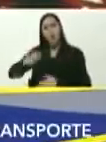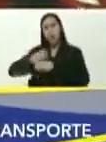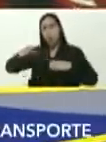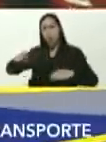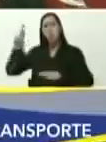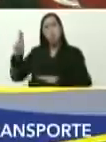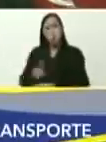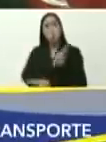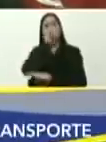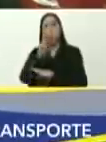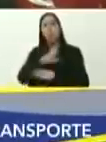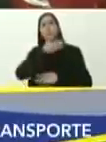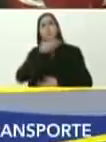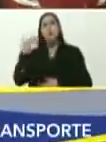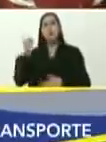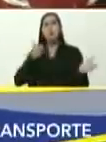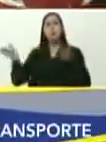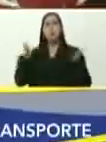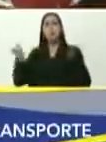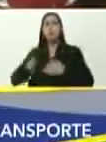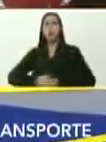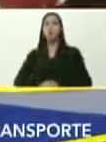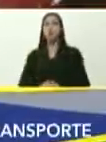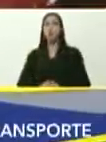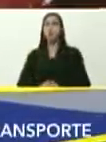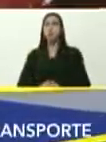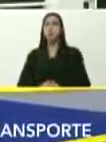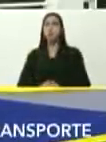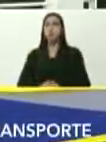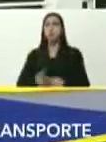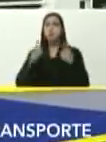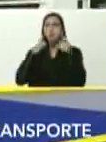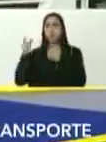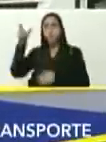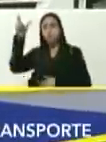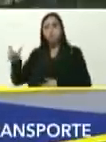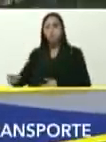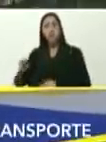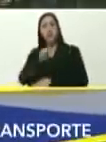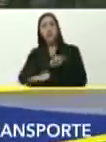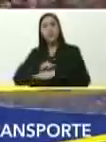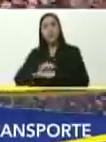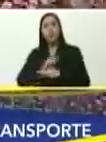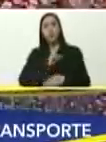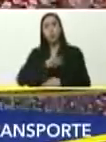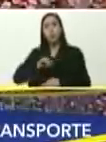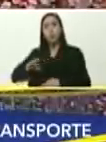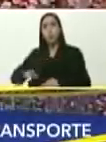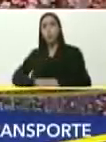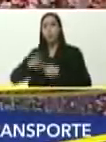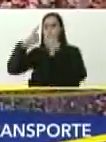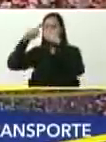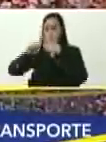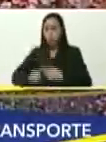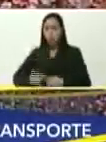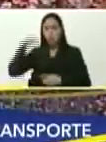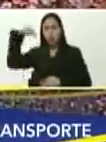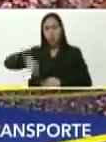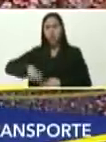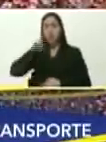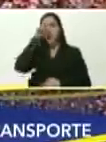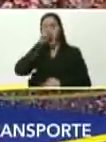desea, mejor servicio de transporte, yo quisiera que el ministro Hipólito Abreu, me diera el balance de este año,